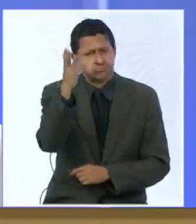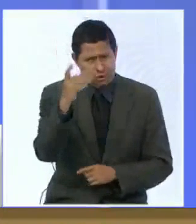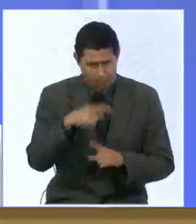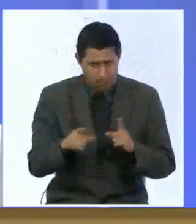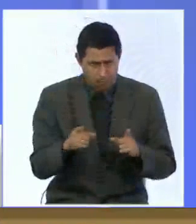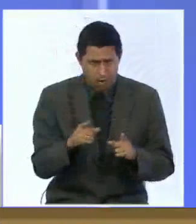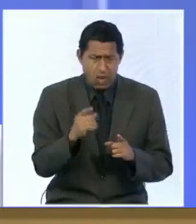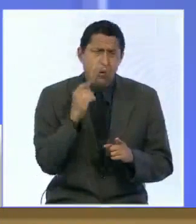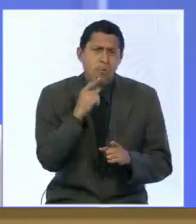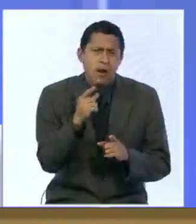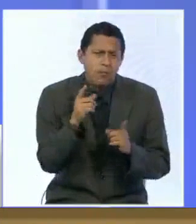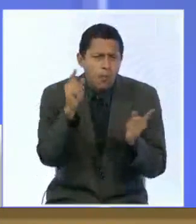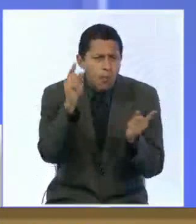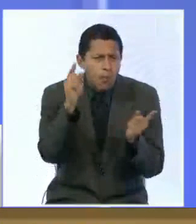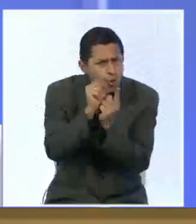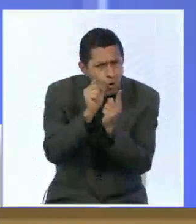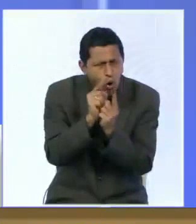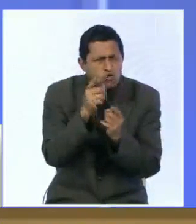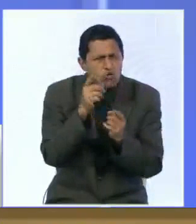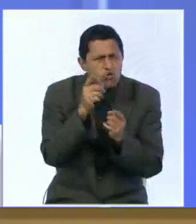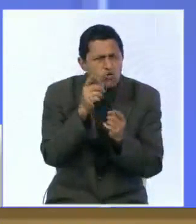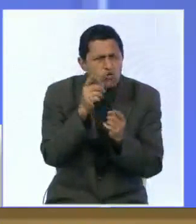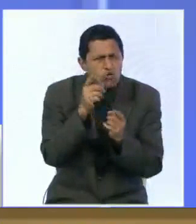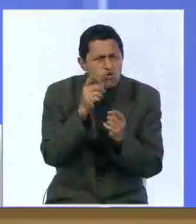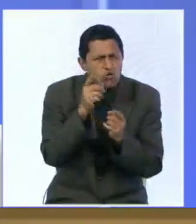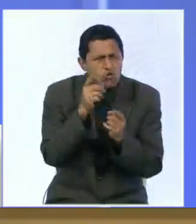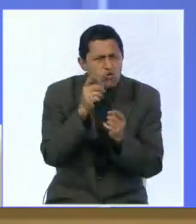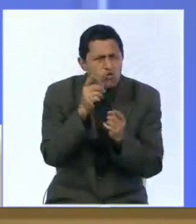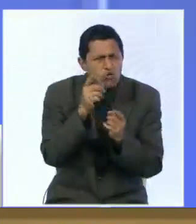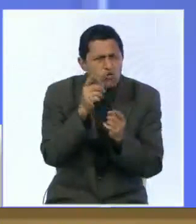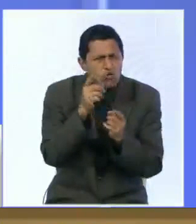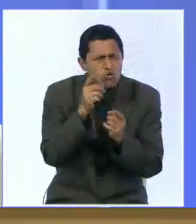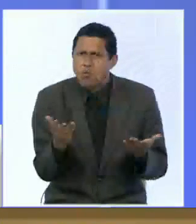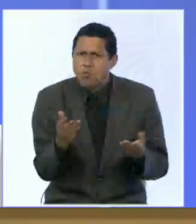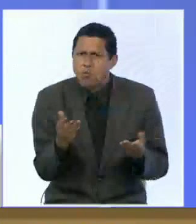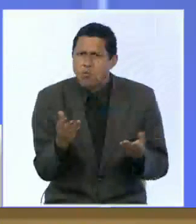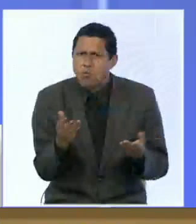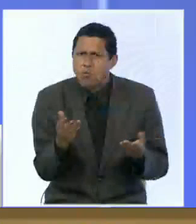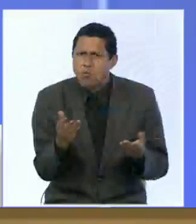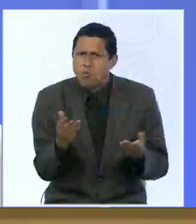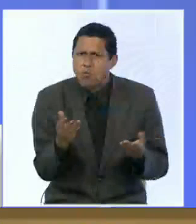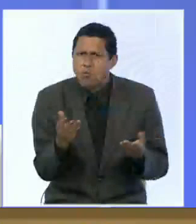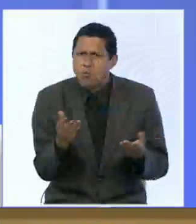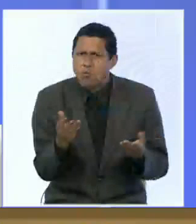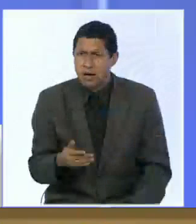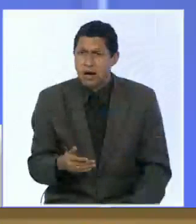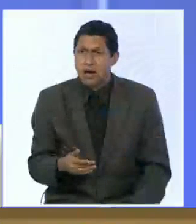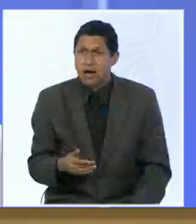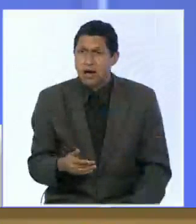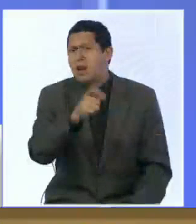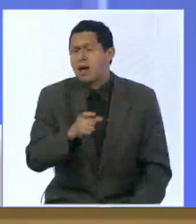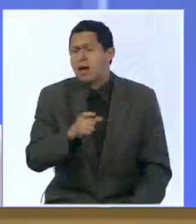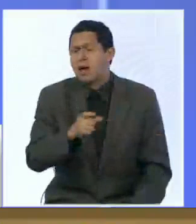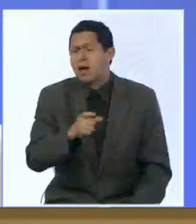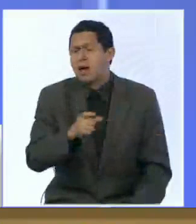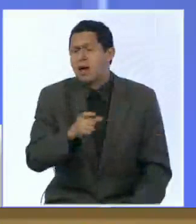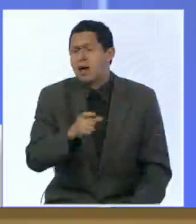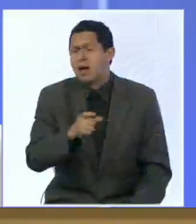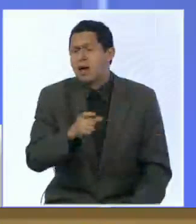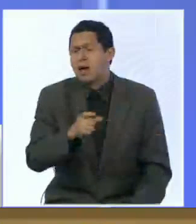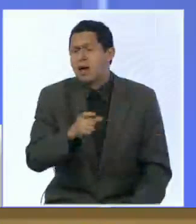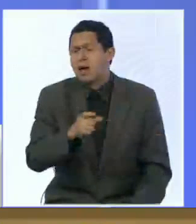podemos dar un abre boca de qué se trata este método cómo hacen ustedes para darle a estas personas las herramientas y poder